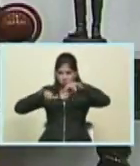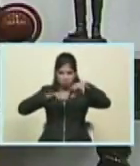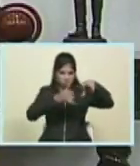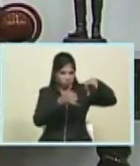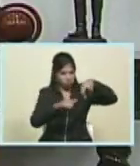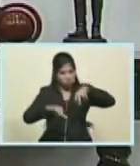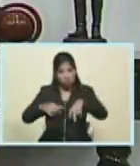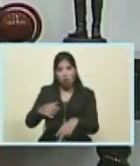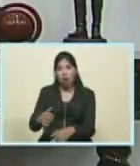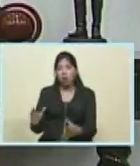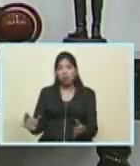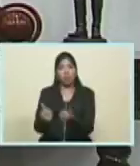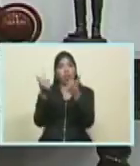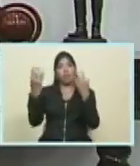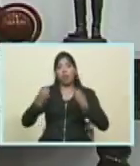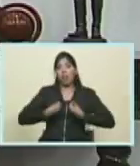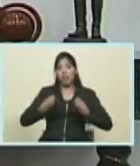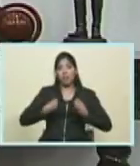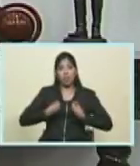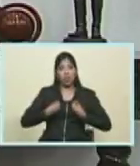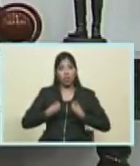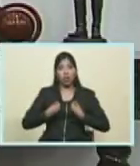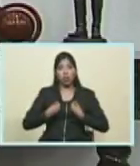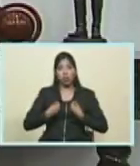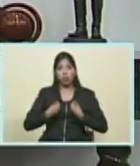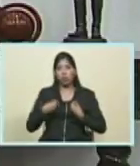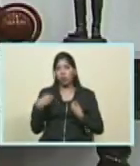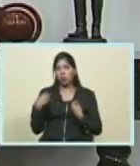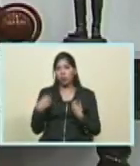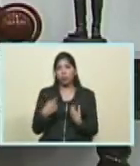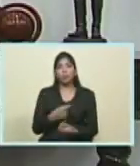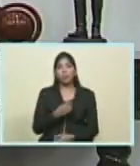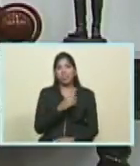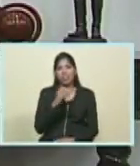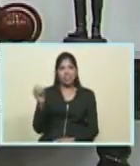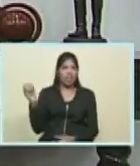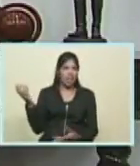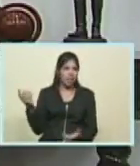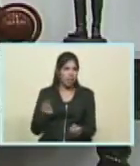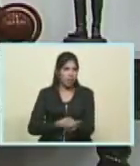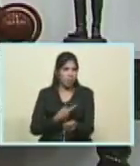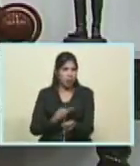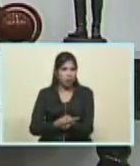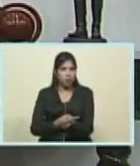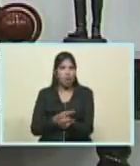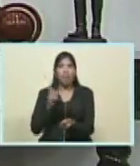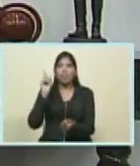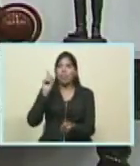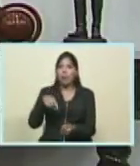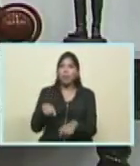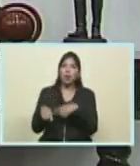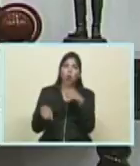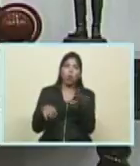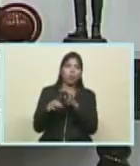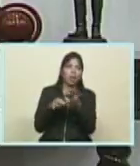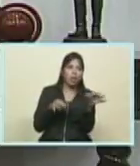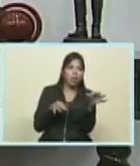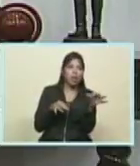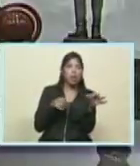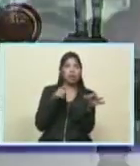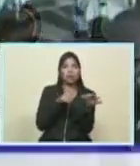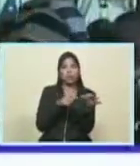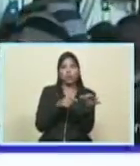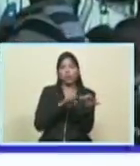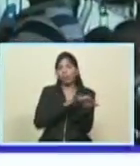salvar la vida de varios cientos de hermanos caribeños lo mismo fue en San Martín que quedó